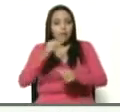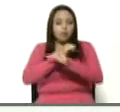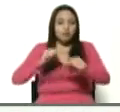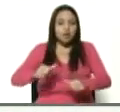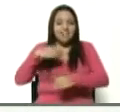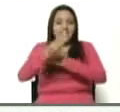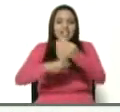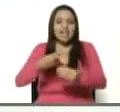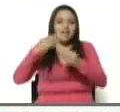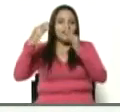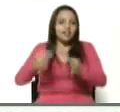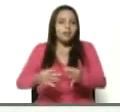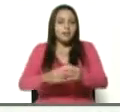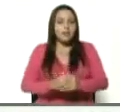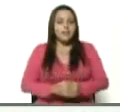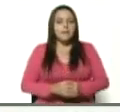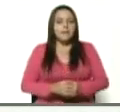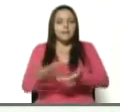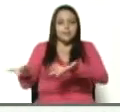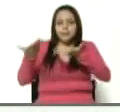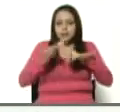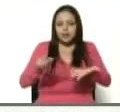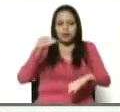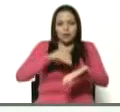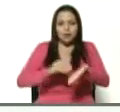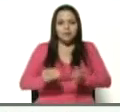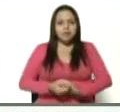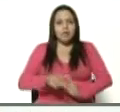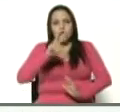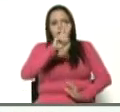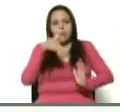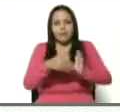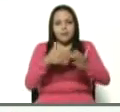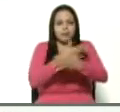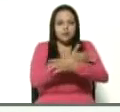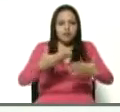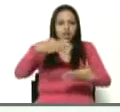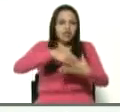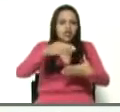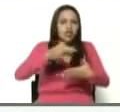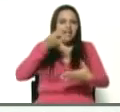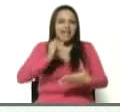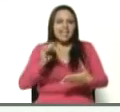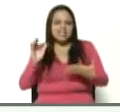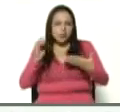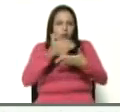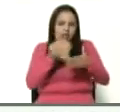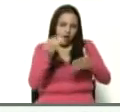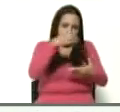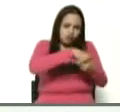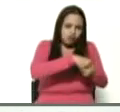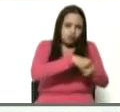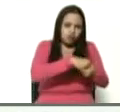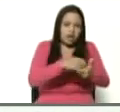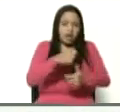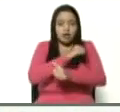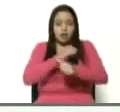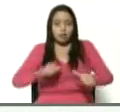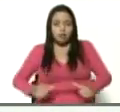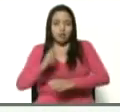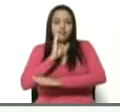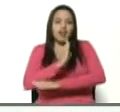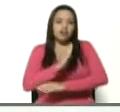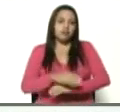valer su autoridad y le regresen los dos mil millones de dólares que nos tienen secuestrados en Portugal, en los bancos